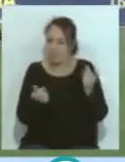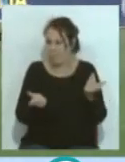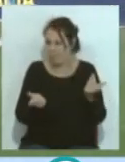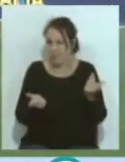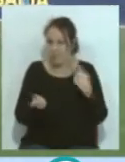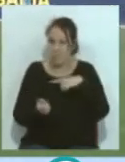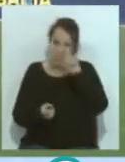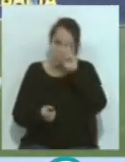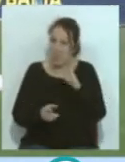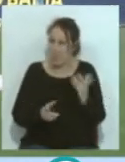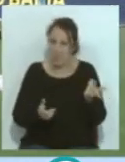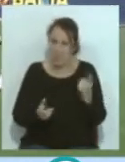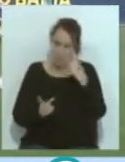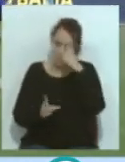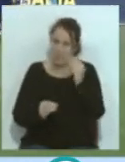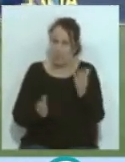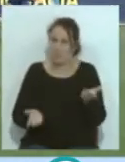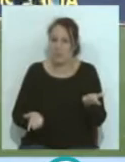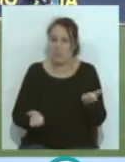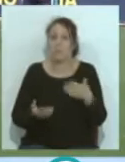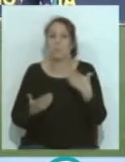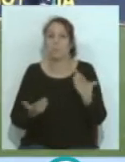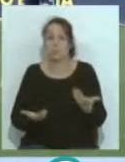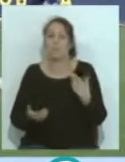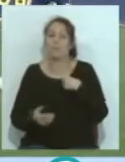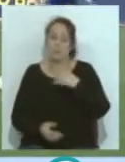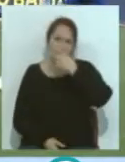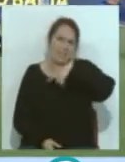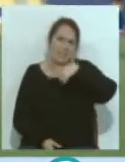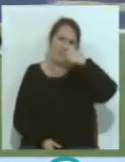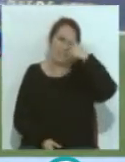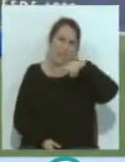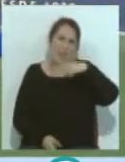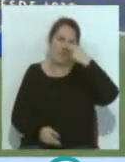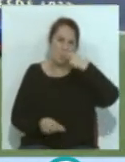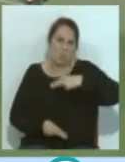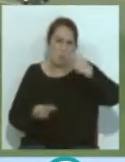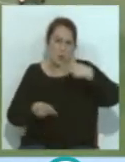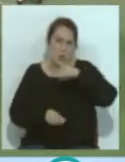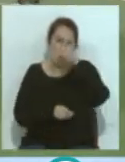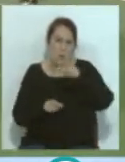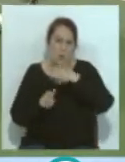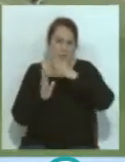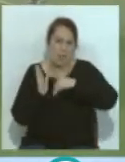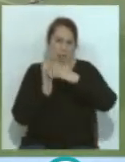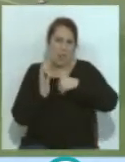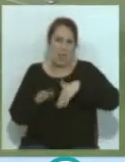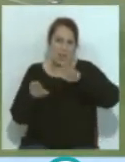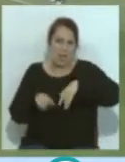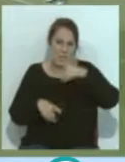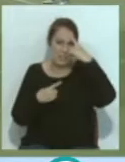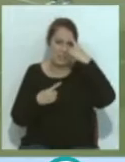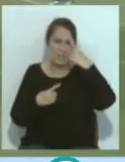totalmente fuera de lugar, por eso, y bueno, eso lo sabe el público, los valencianistas, los aficionados